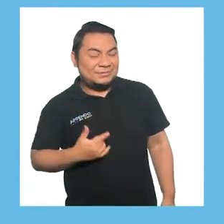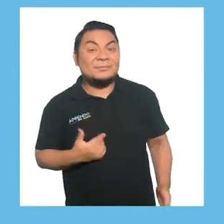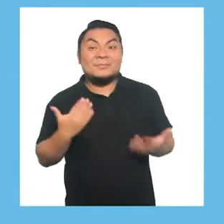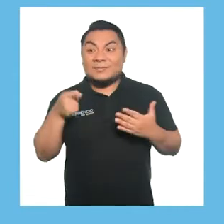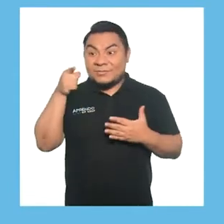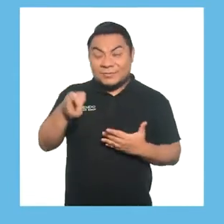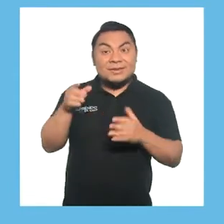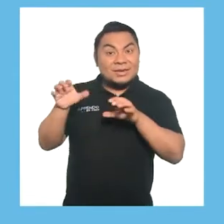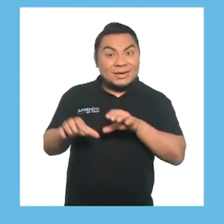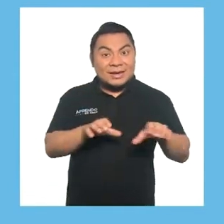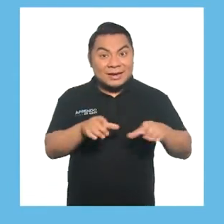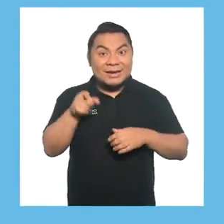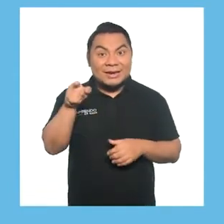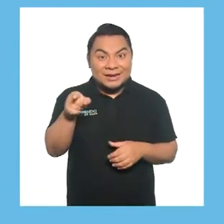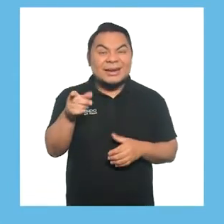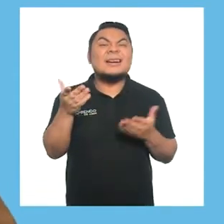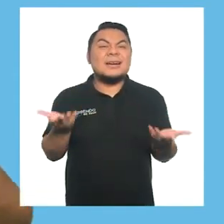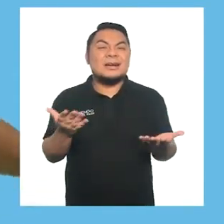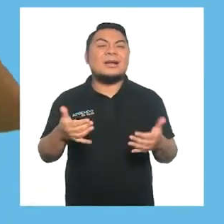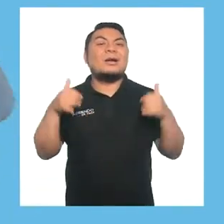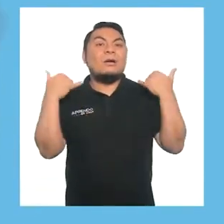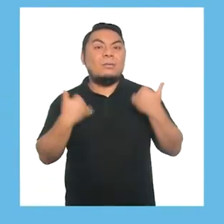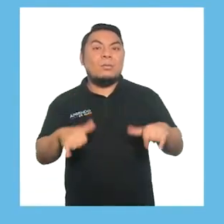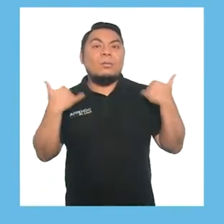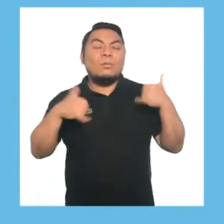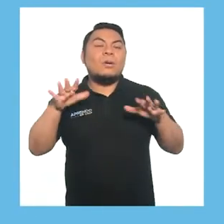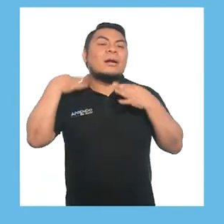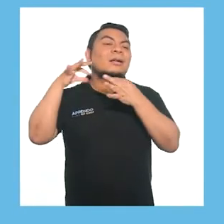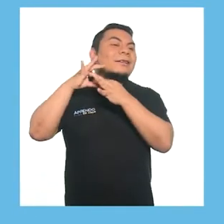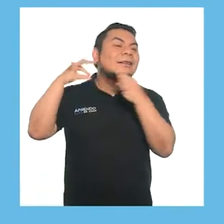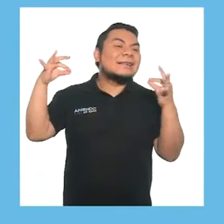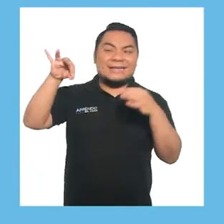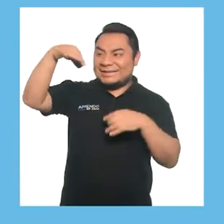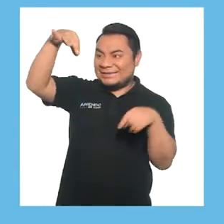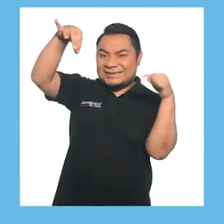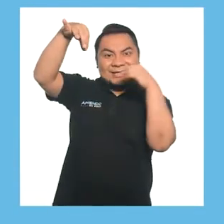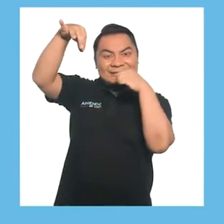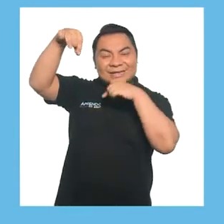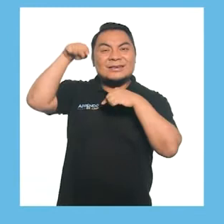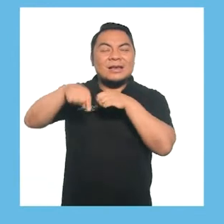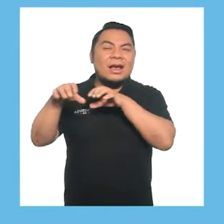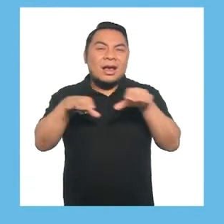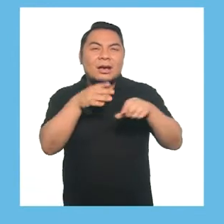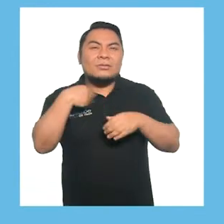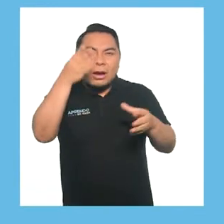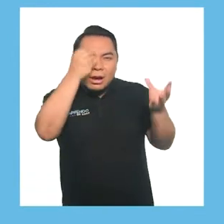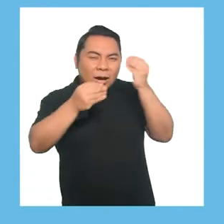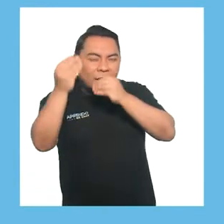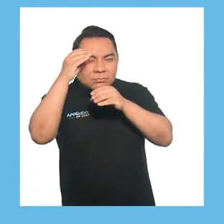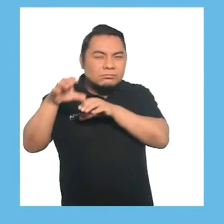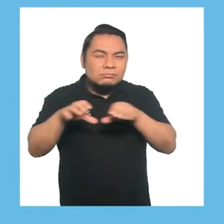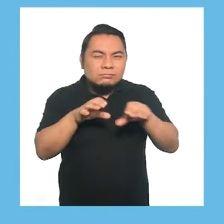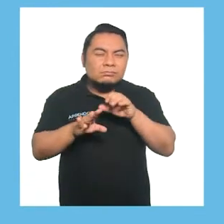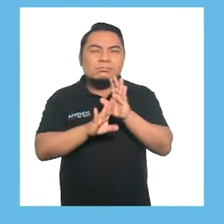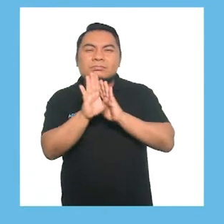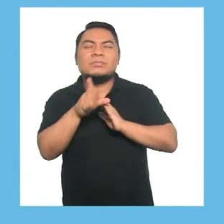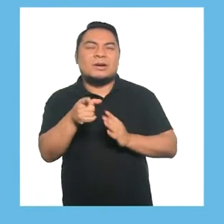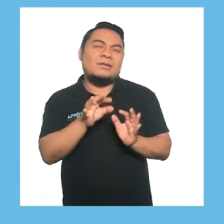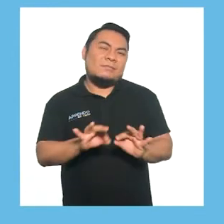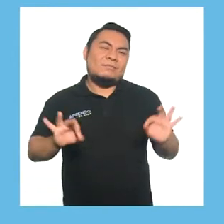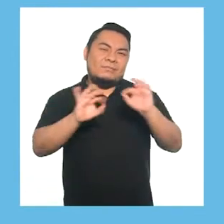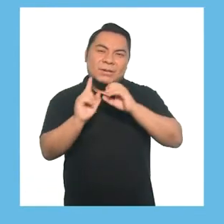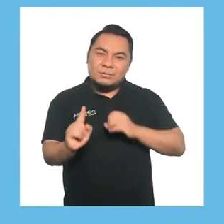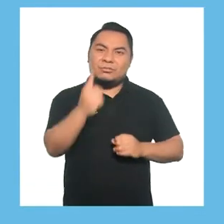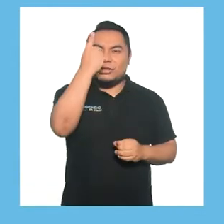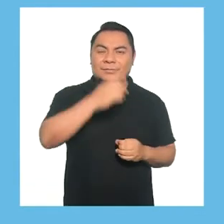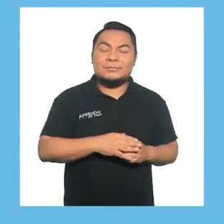y con la actividad Juego con pañuelos para desarrollar mis habilidades fundamentales.